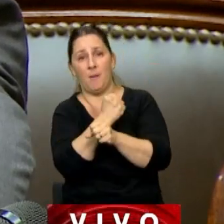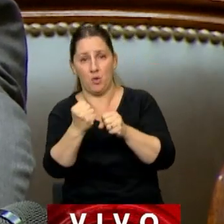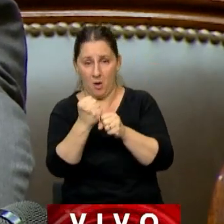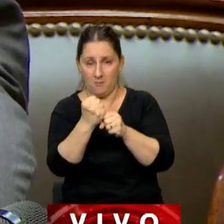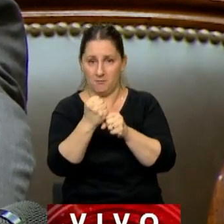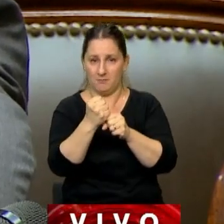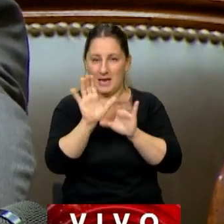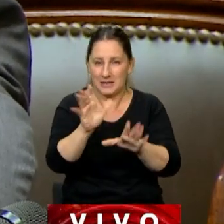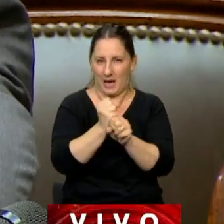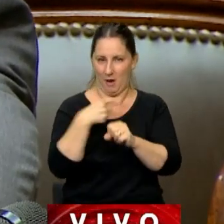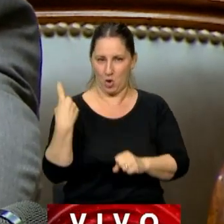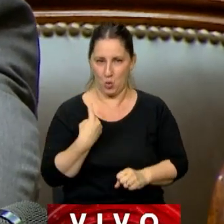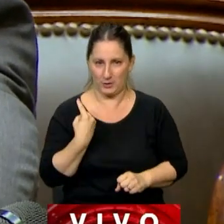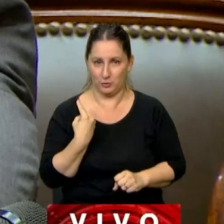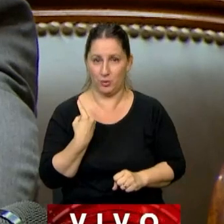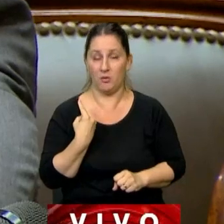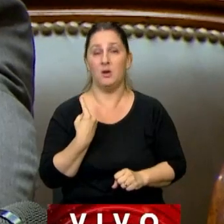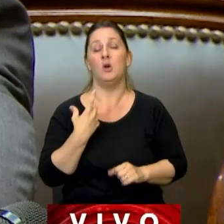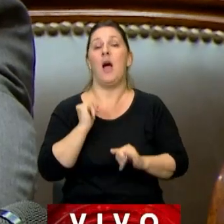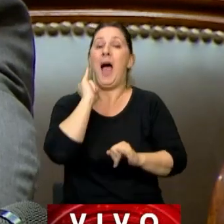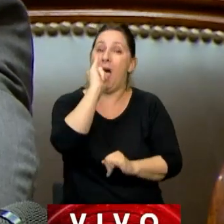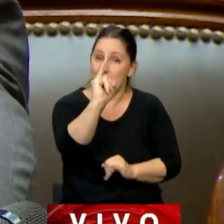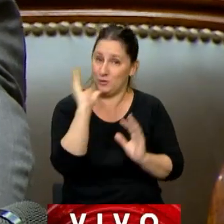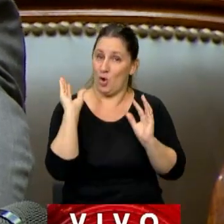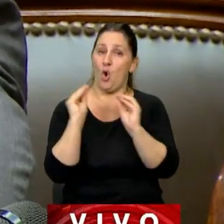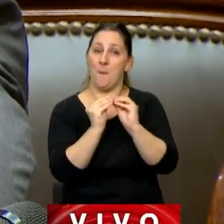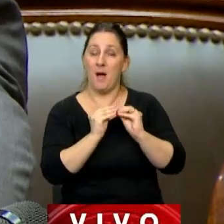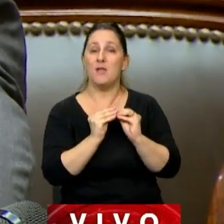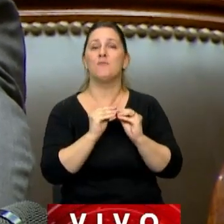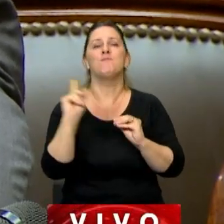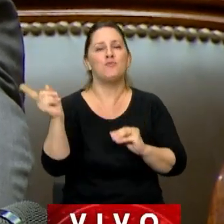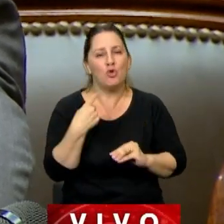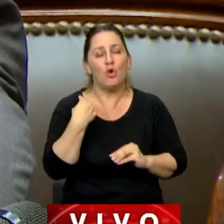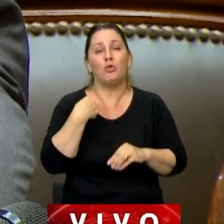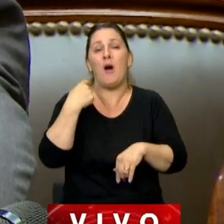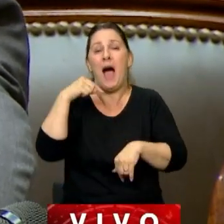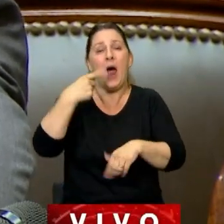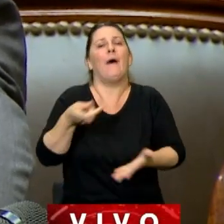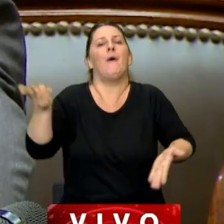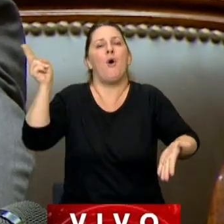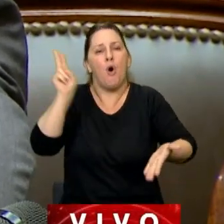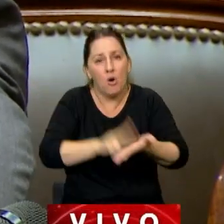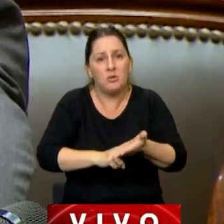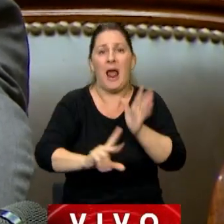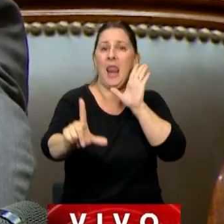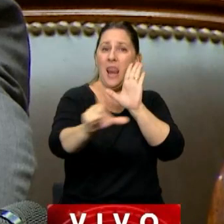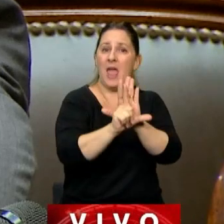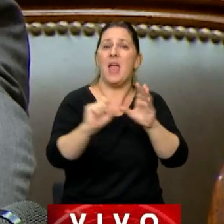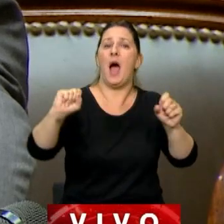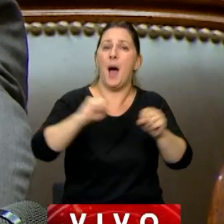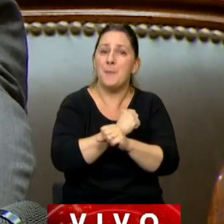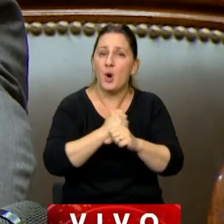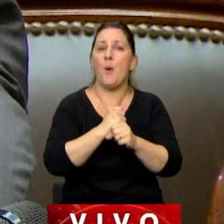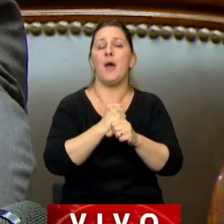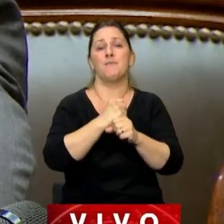Y temo decirles, queridos colegas, que nuevamente estamos a punto de sancionar una ley, de ser